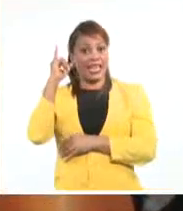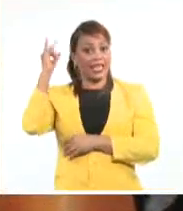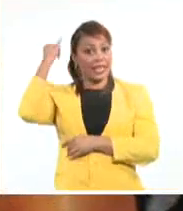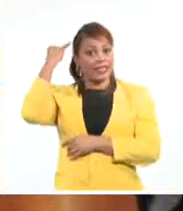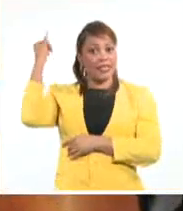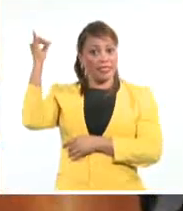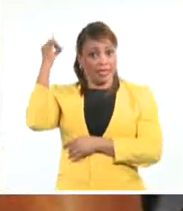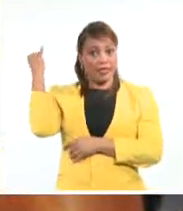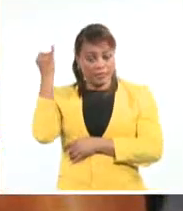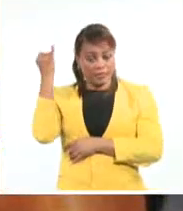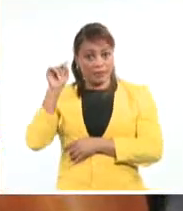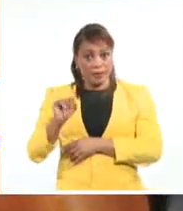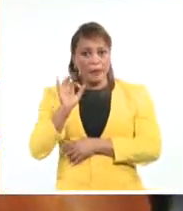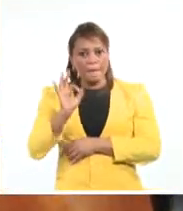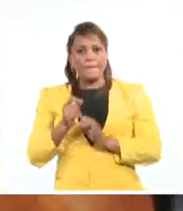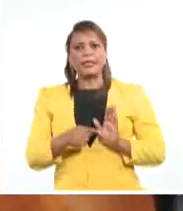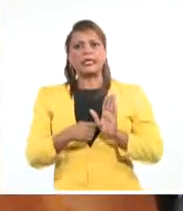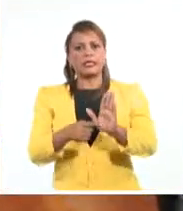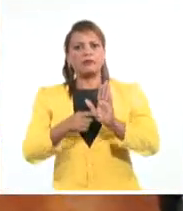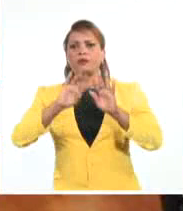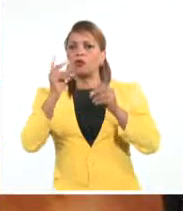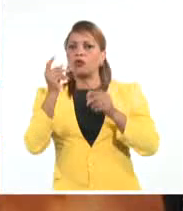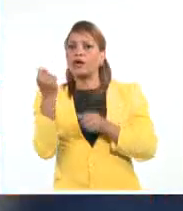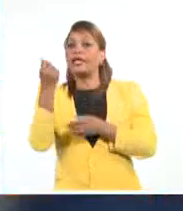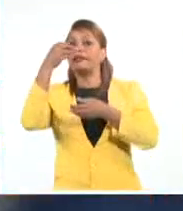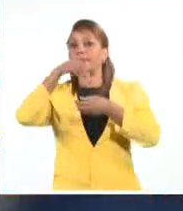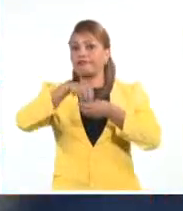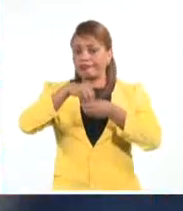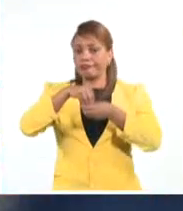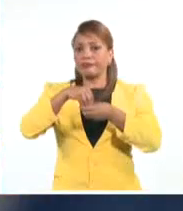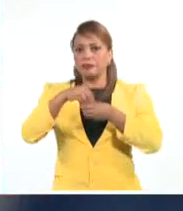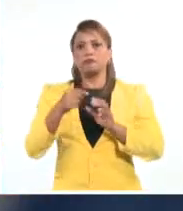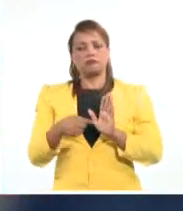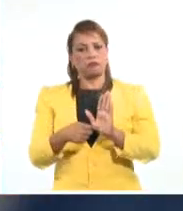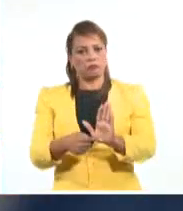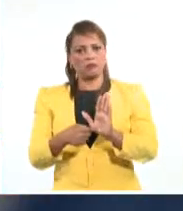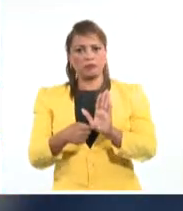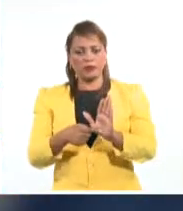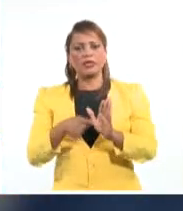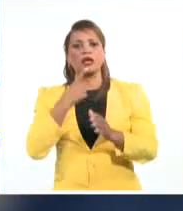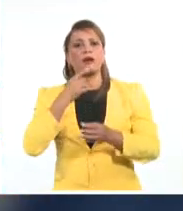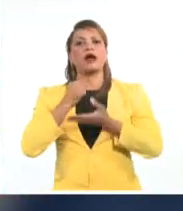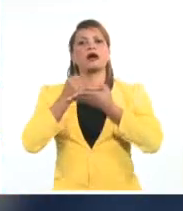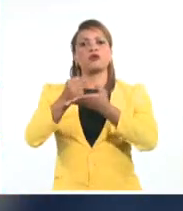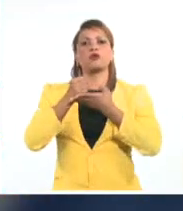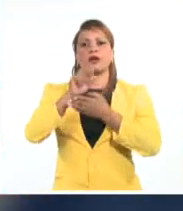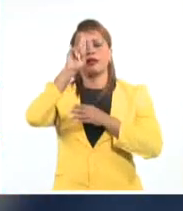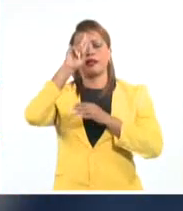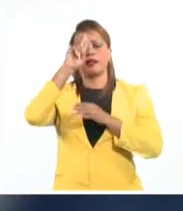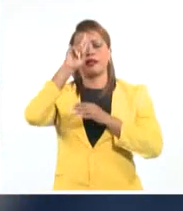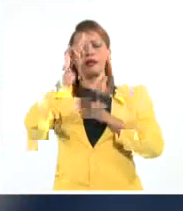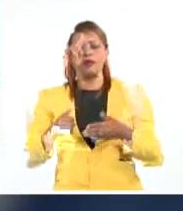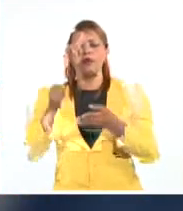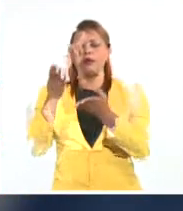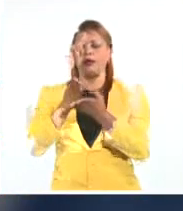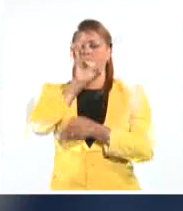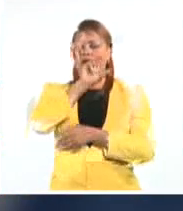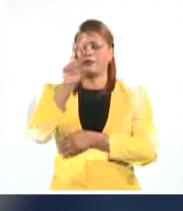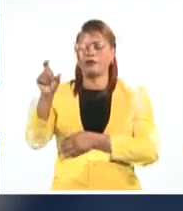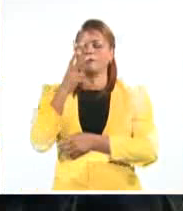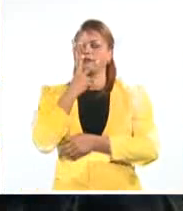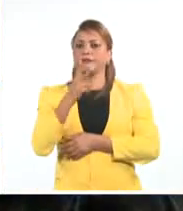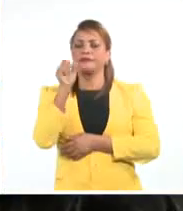Iglesias Acosta presentó los montos que respaldarán las principales actividades en sectores como la salud, la educación, la ciencia